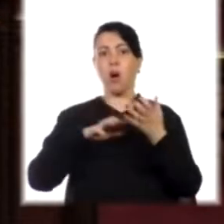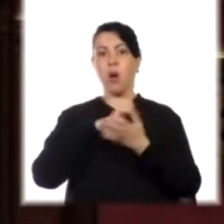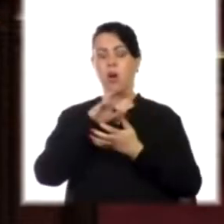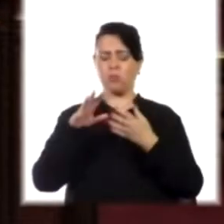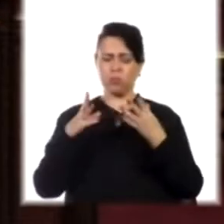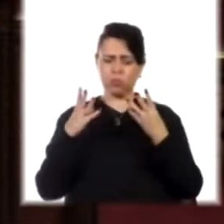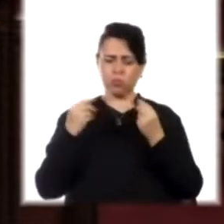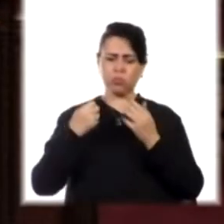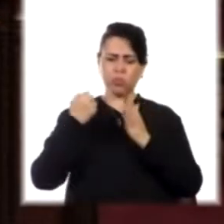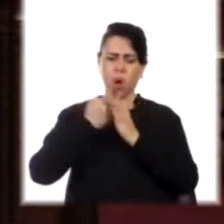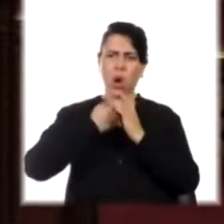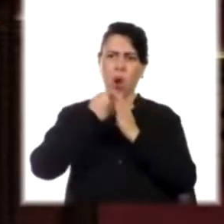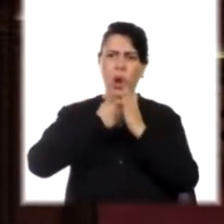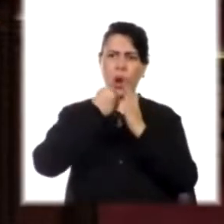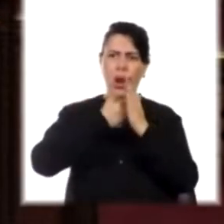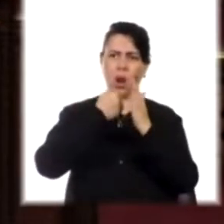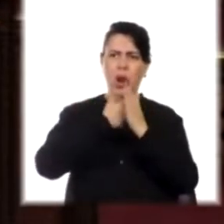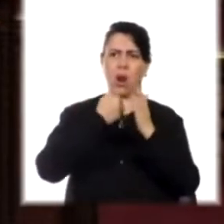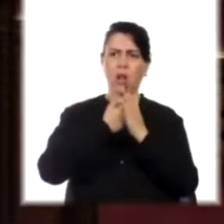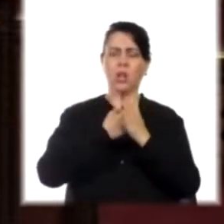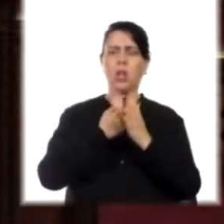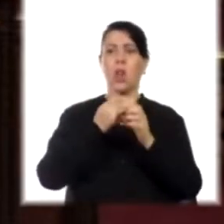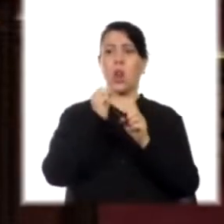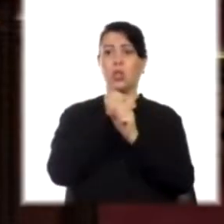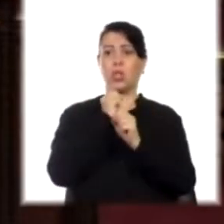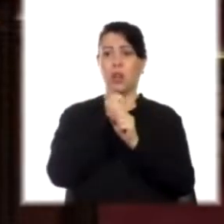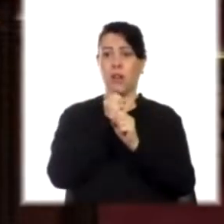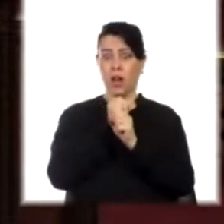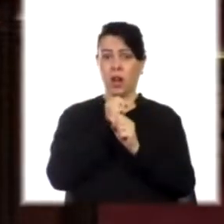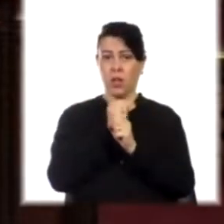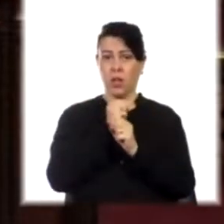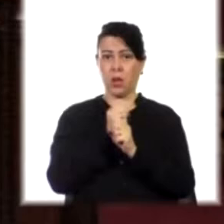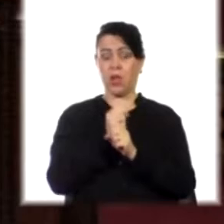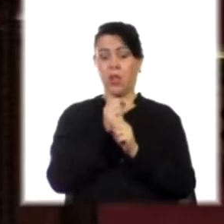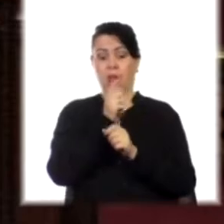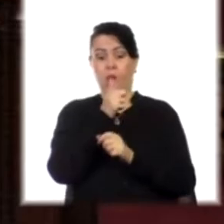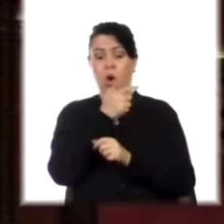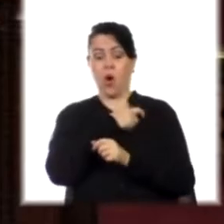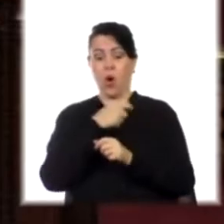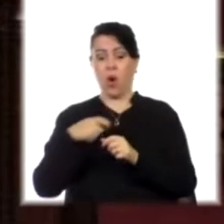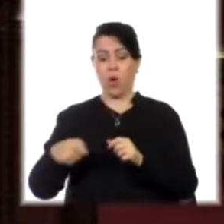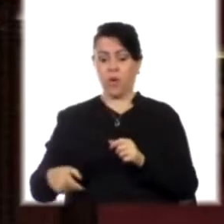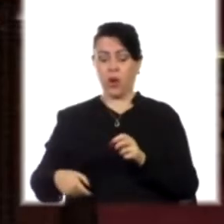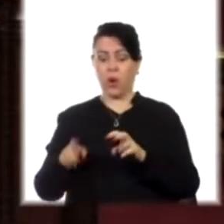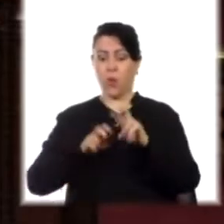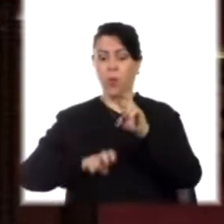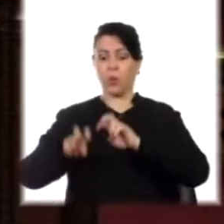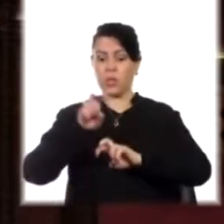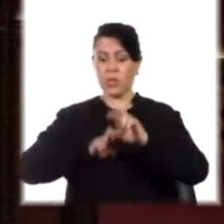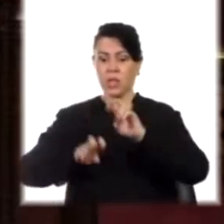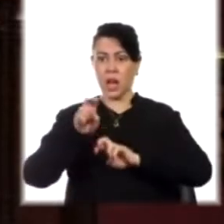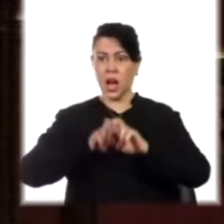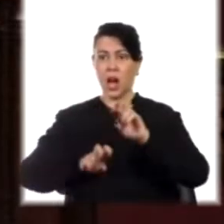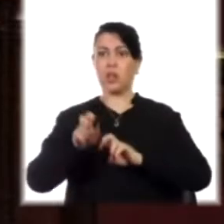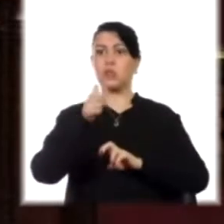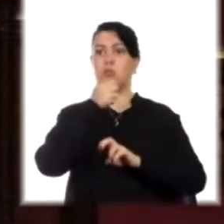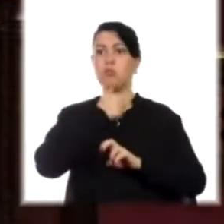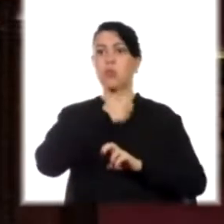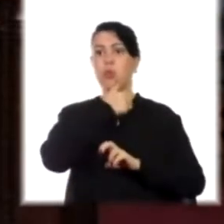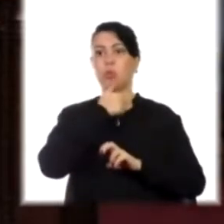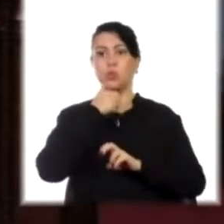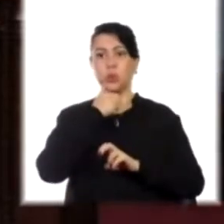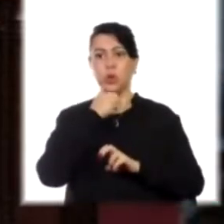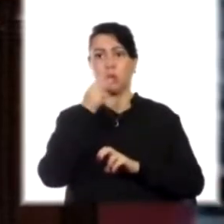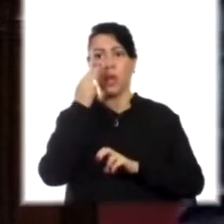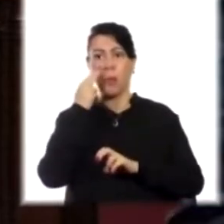esfuerzos que se vienen realizando por parte de los trabajadores, por parte del gobierno, de encontrar soluciones a esta situación de